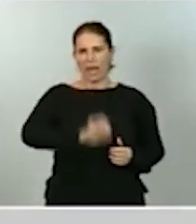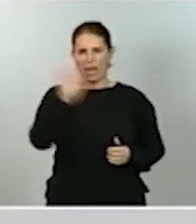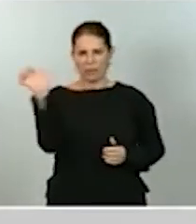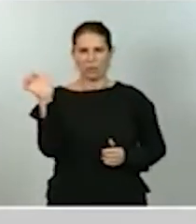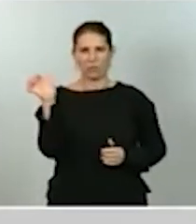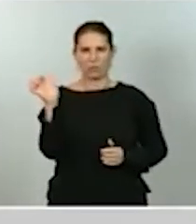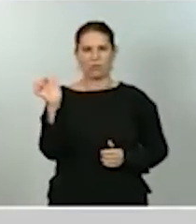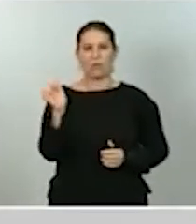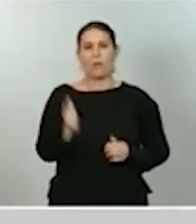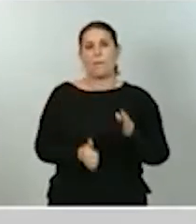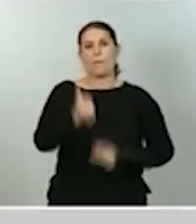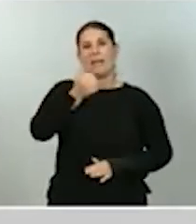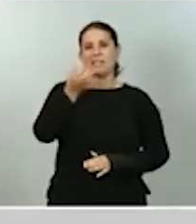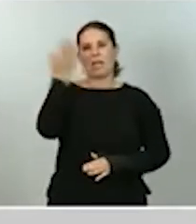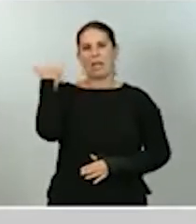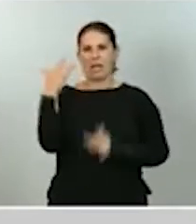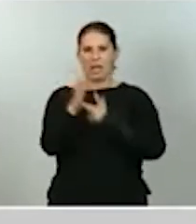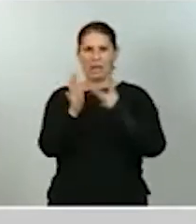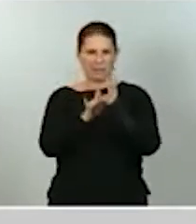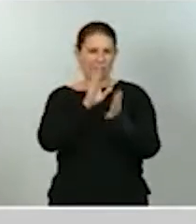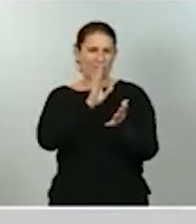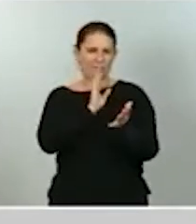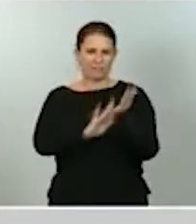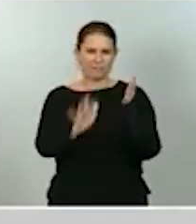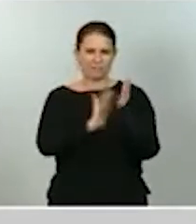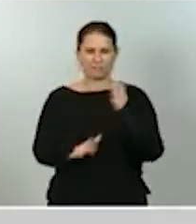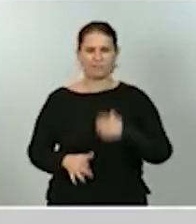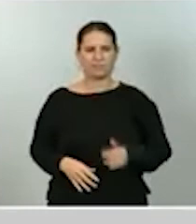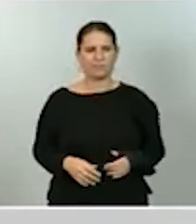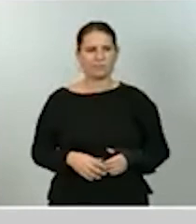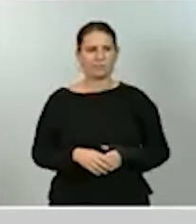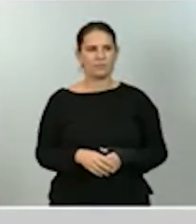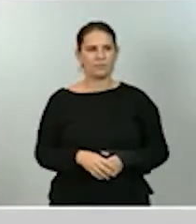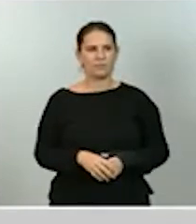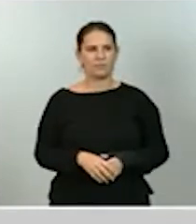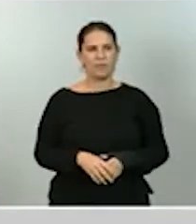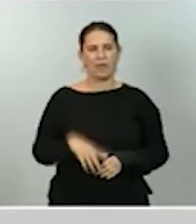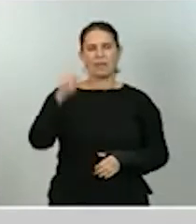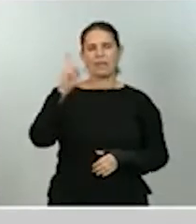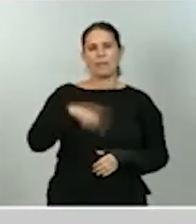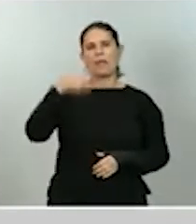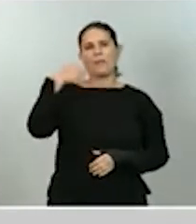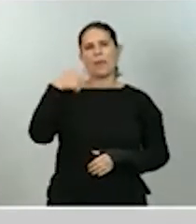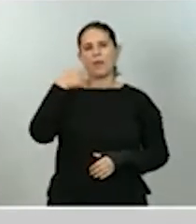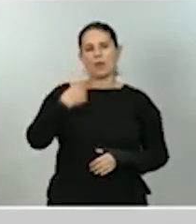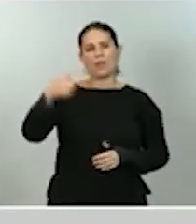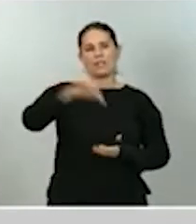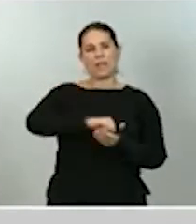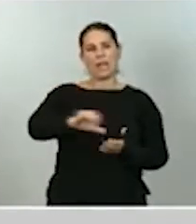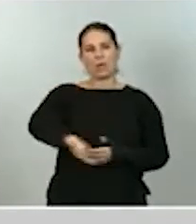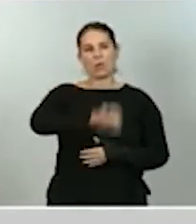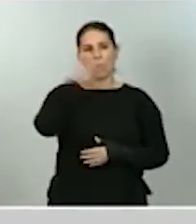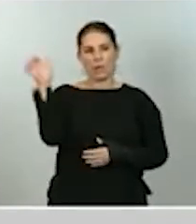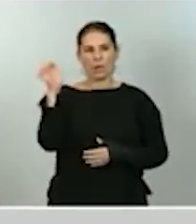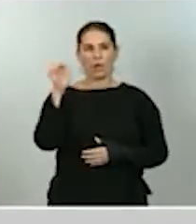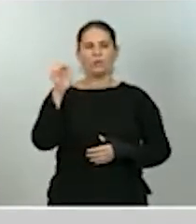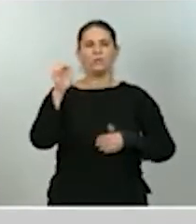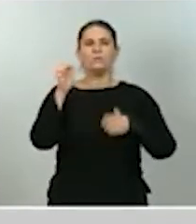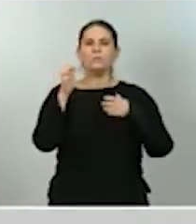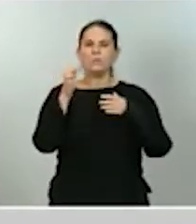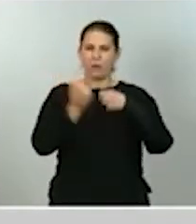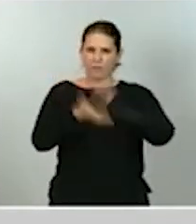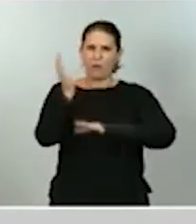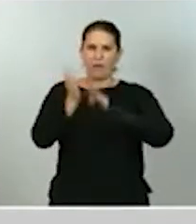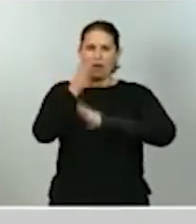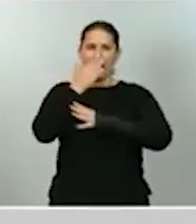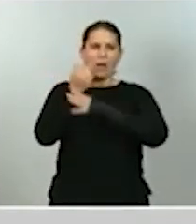he señalado. También se prevé que el Banco Central Europeo siga apoyando la recuperación económica mediante